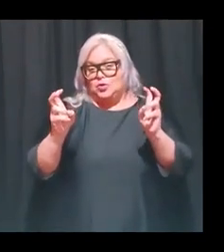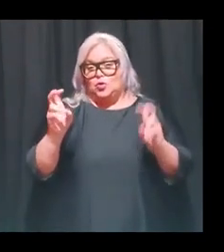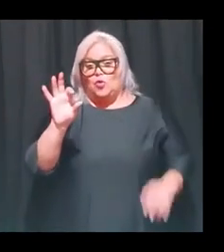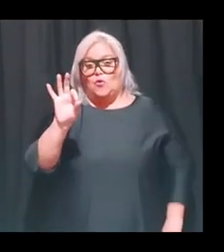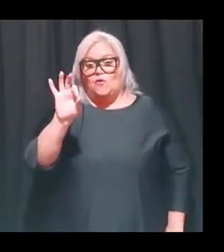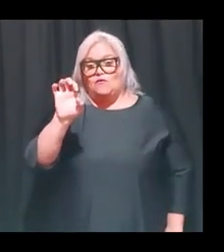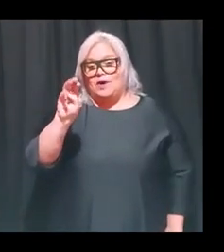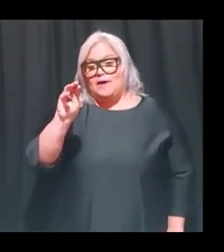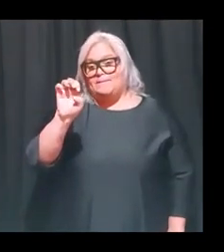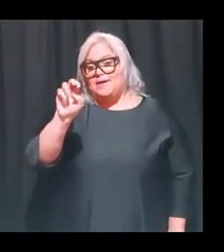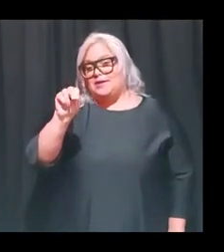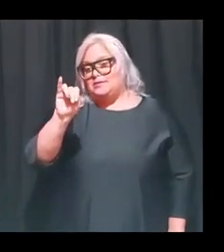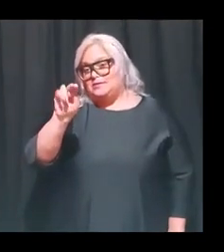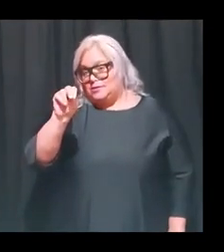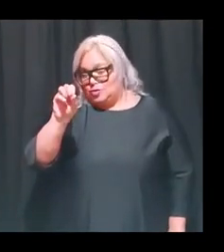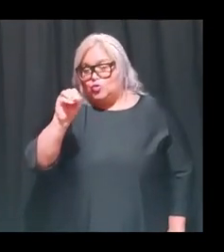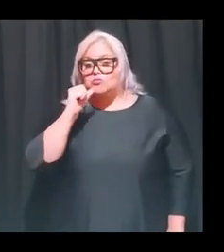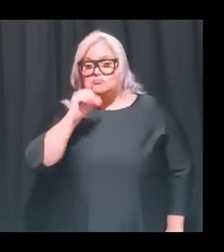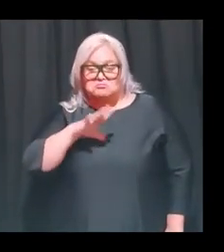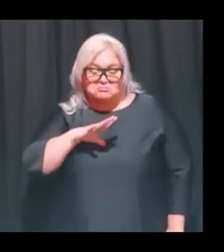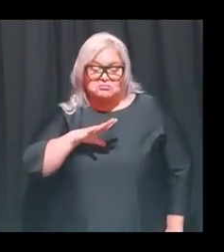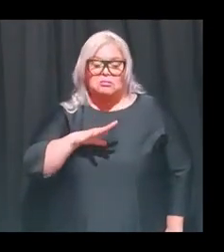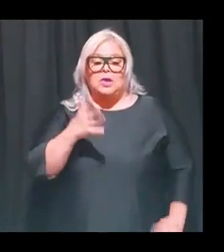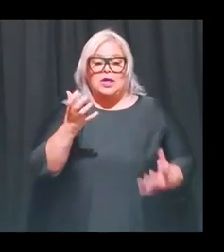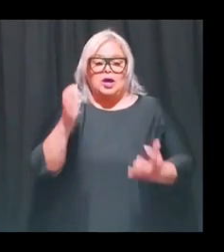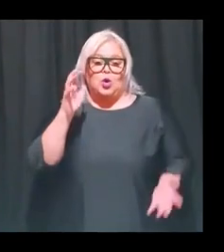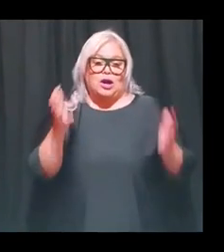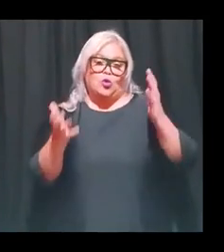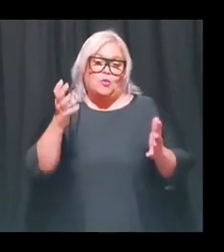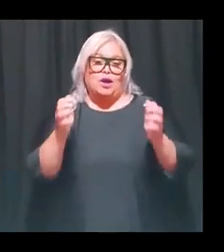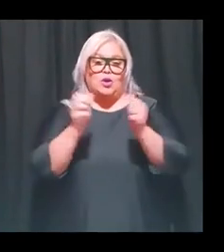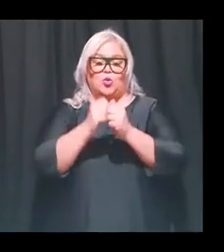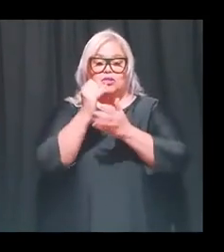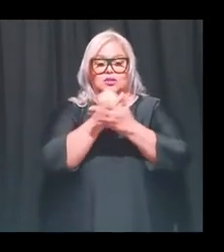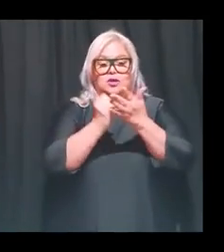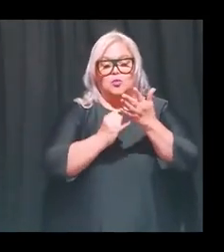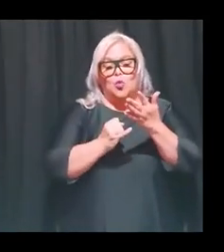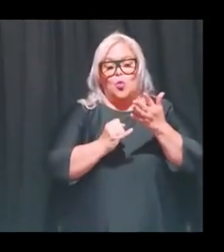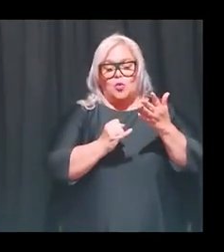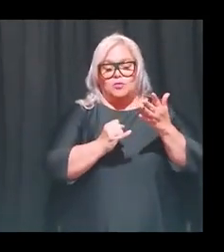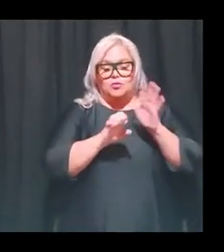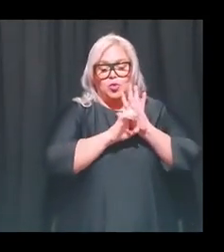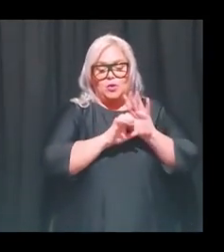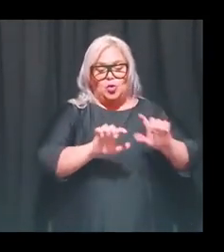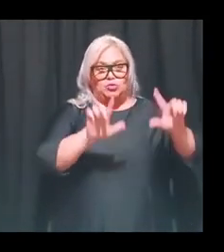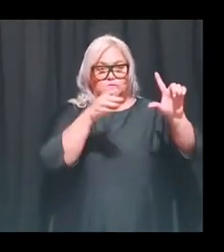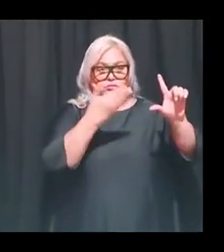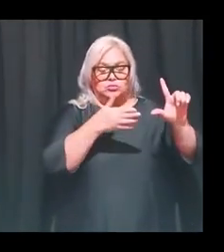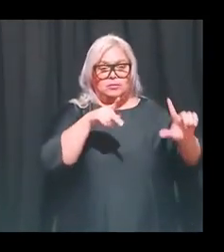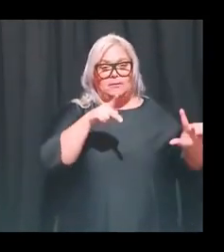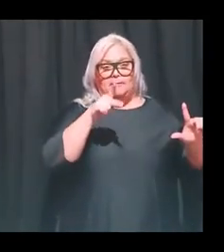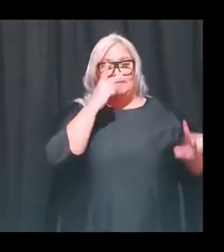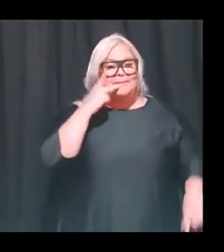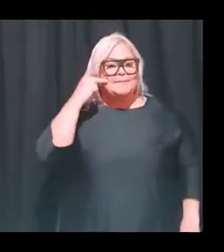y quiero que lo comparen con estos dibujos de algunos artistas como por ejemplo este que es un dibujo de Picasso